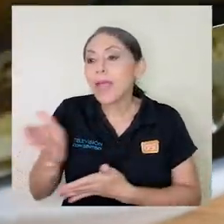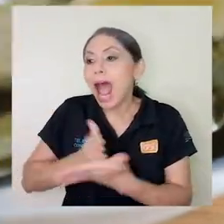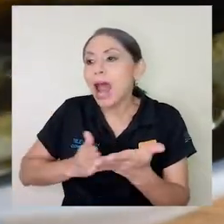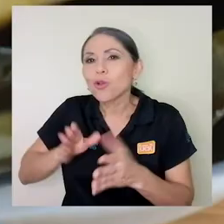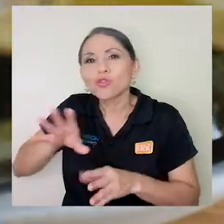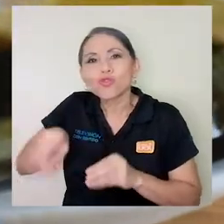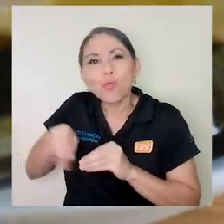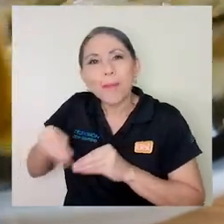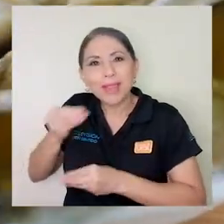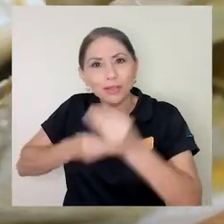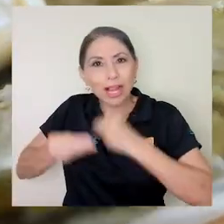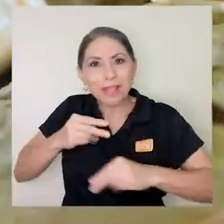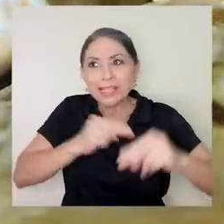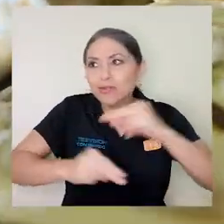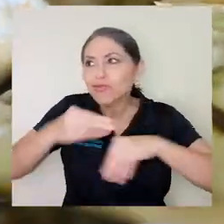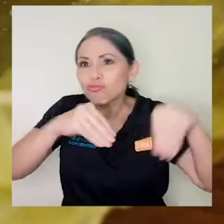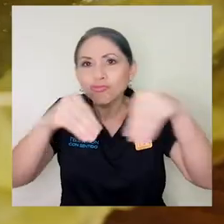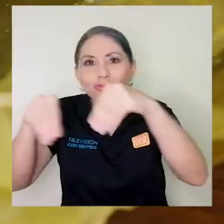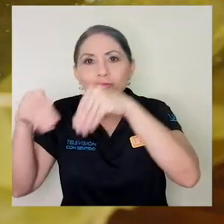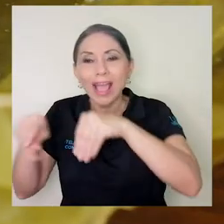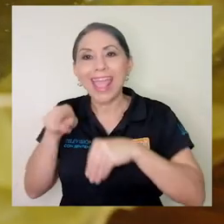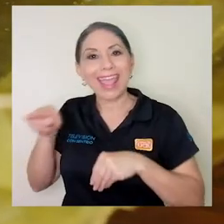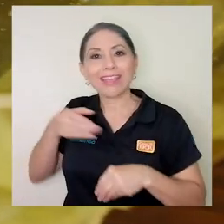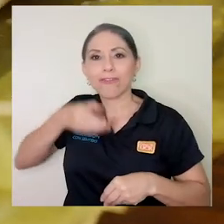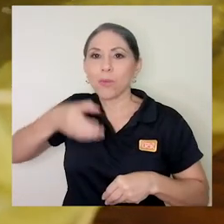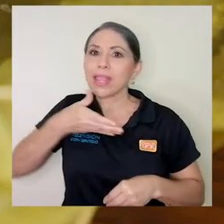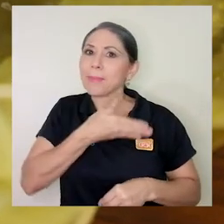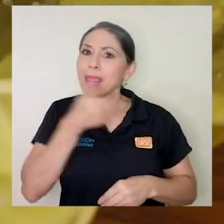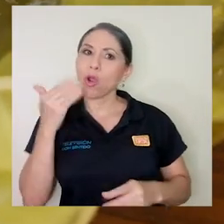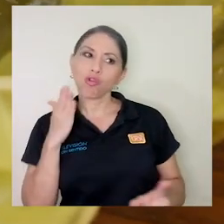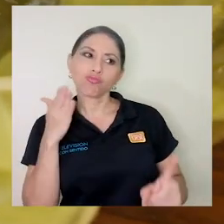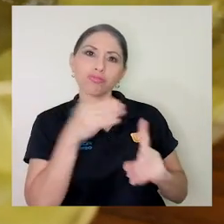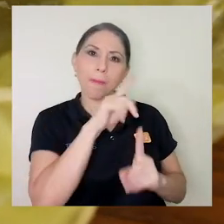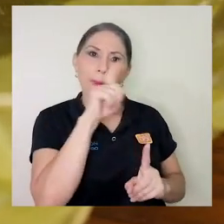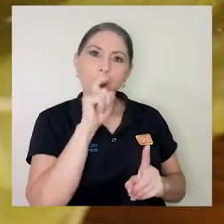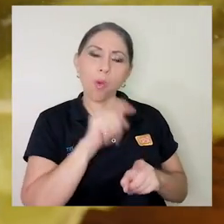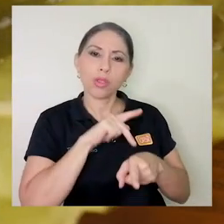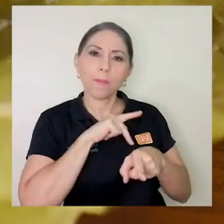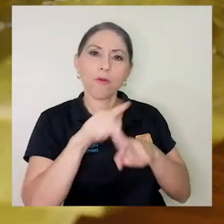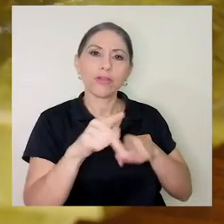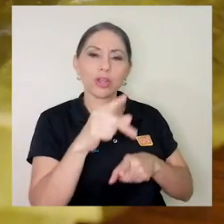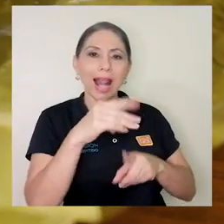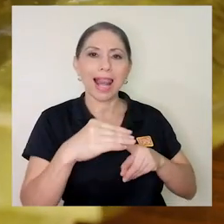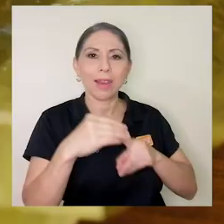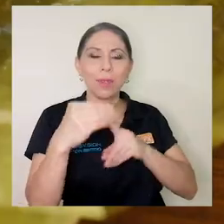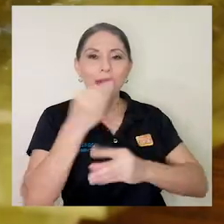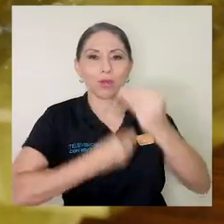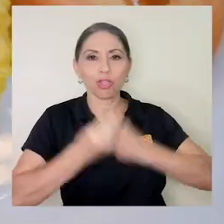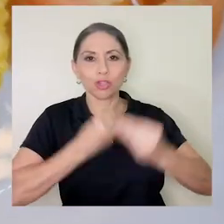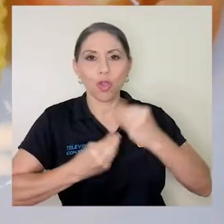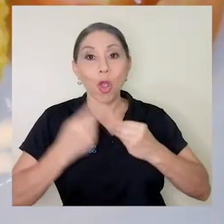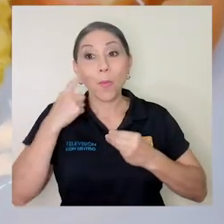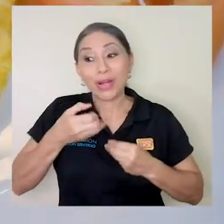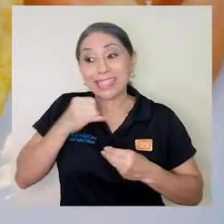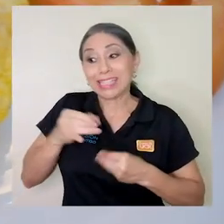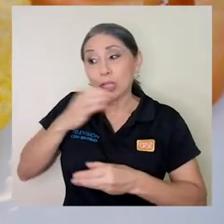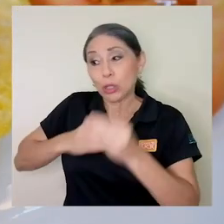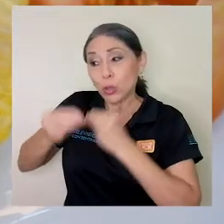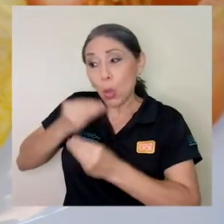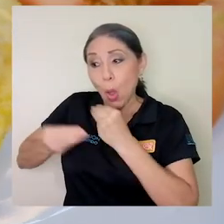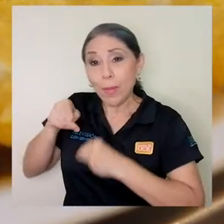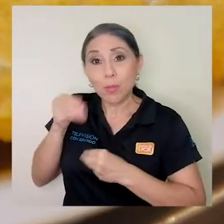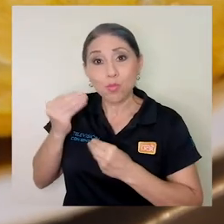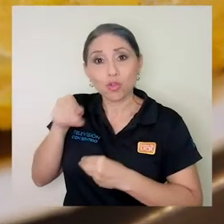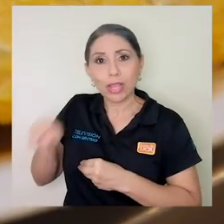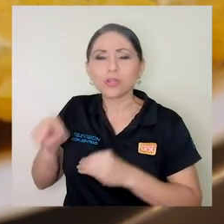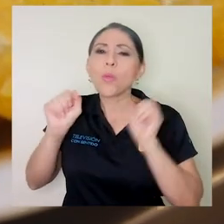suplementos alimenticios comerciales, la experta recomienda consultar a un profesional en nutrición, pues un exceso de